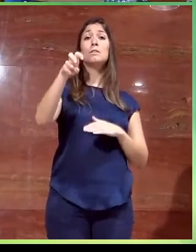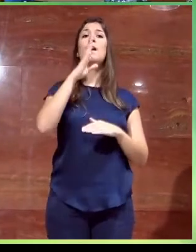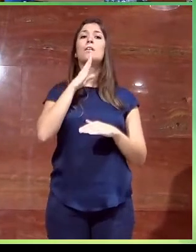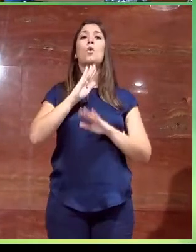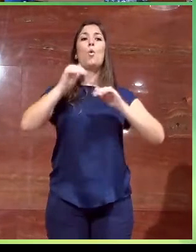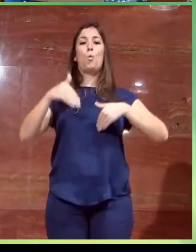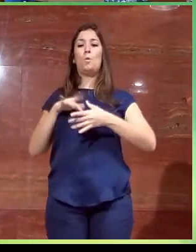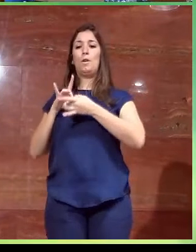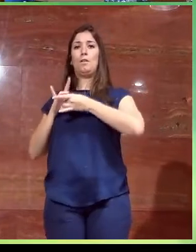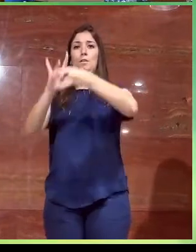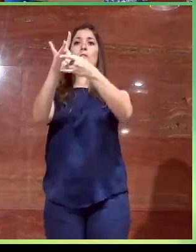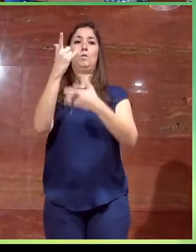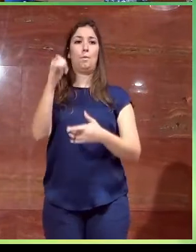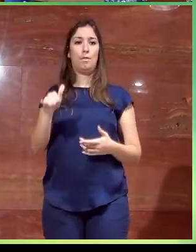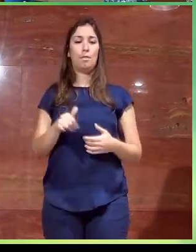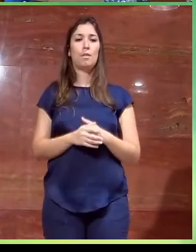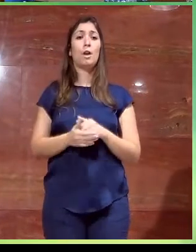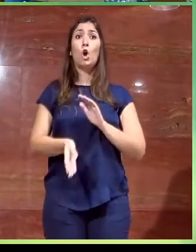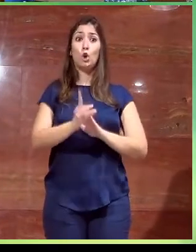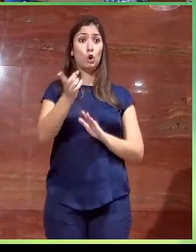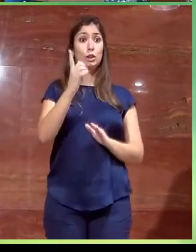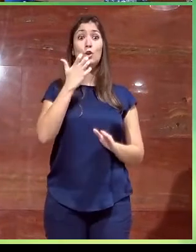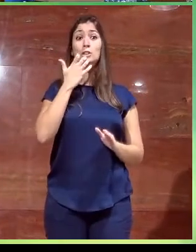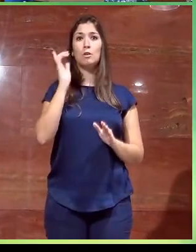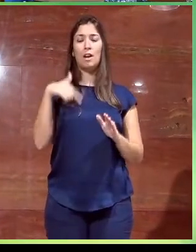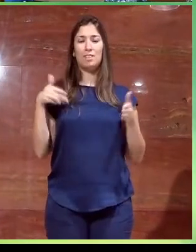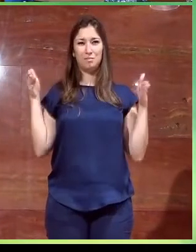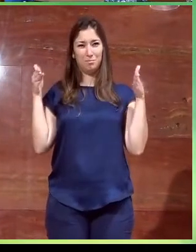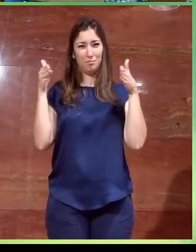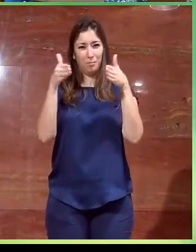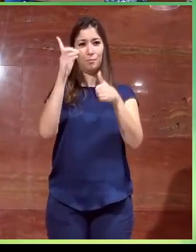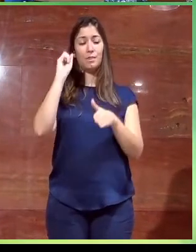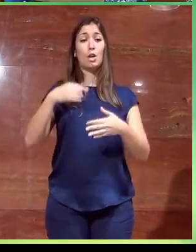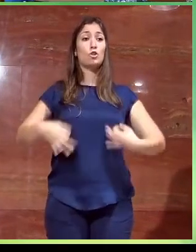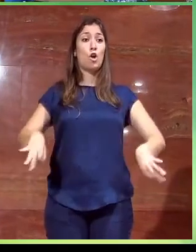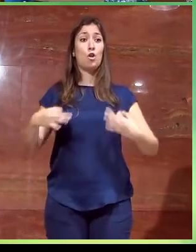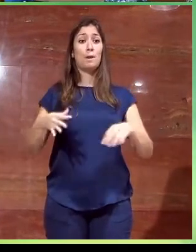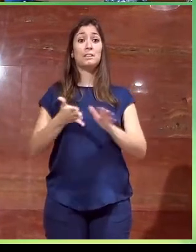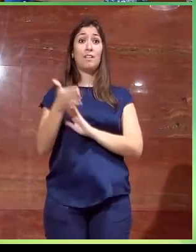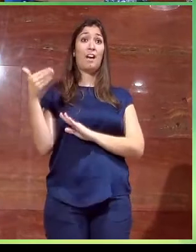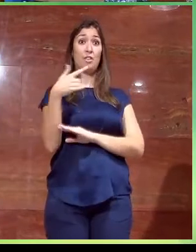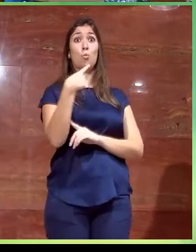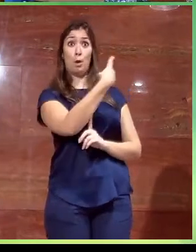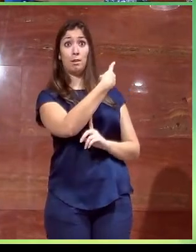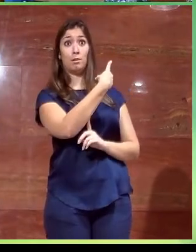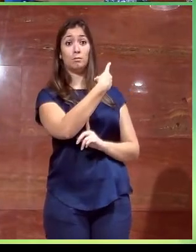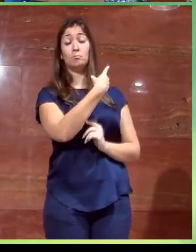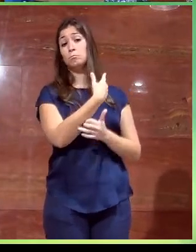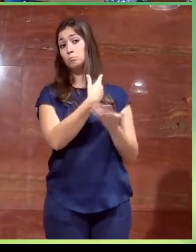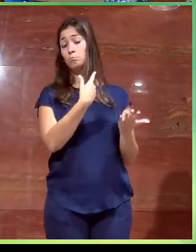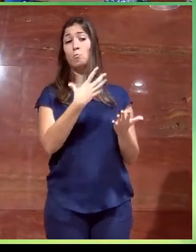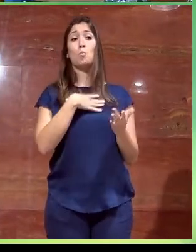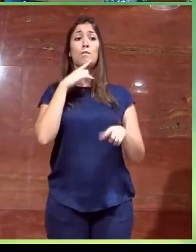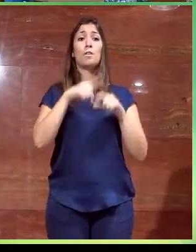tramos de la escalera exterior, ¿no? No continuamos porque si no aquí ya se nos estrechaba demasiado, el movimiento natural será el acceso por aquí, independientemente se puede